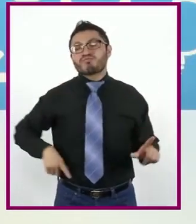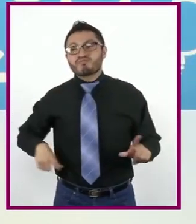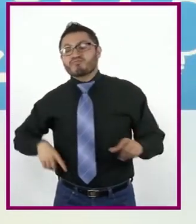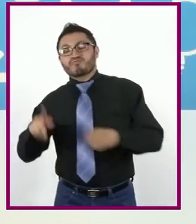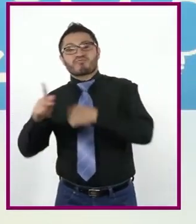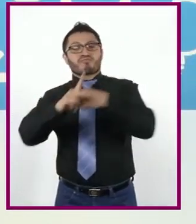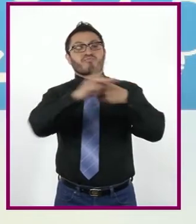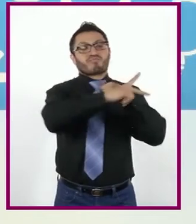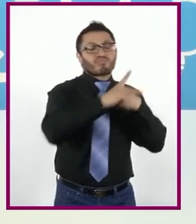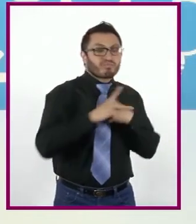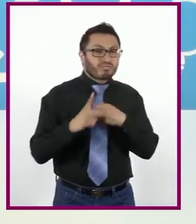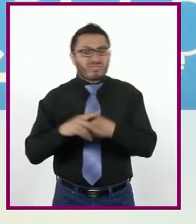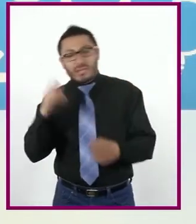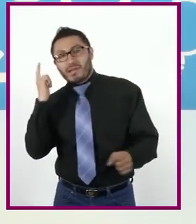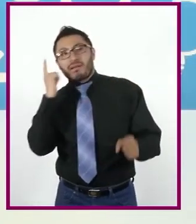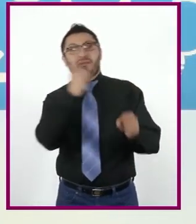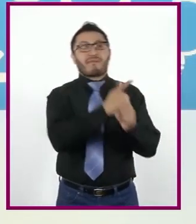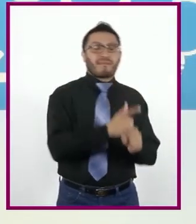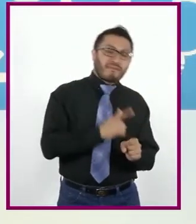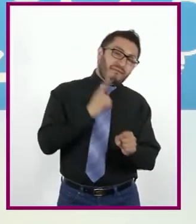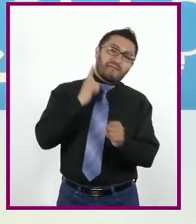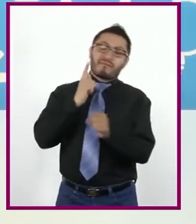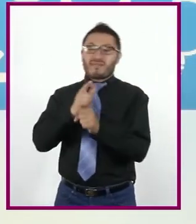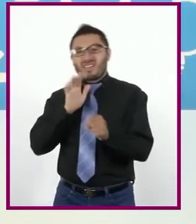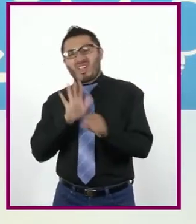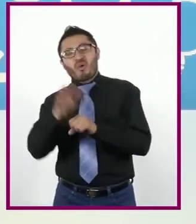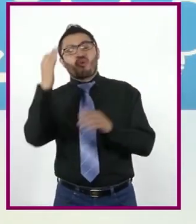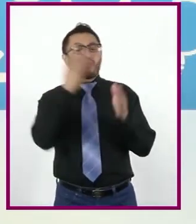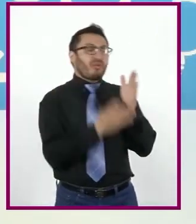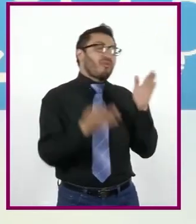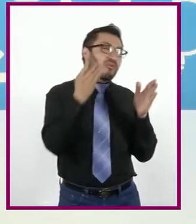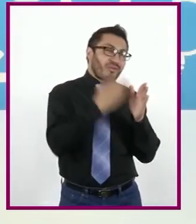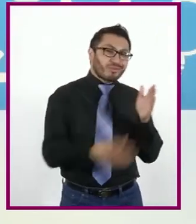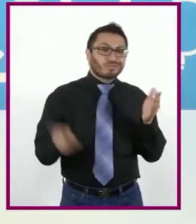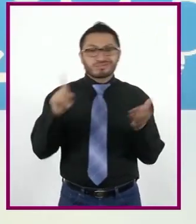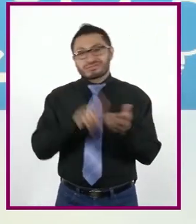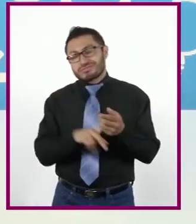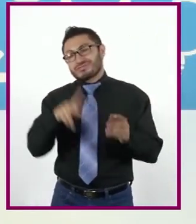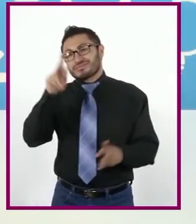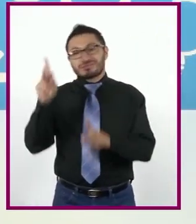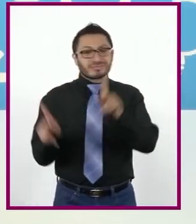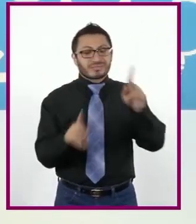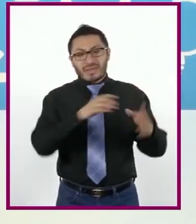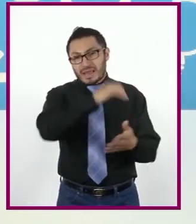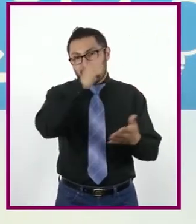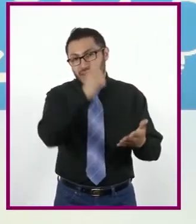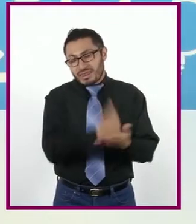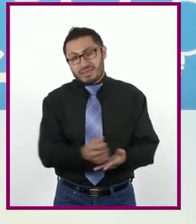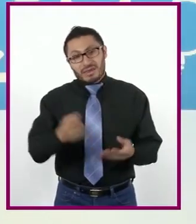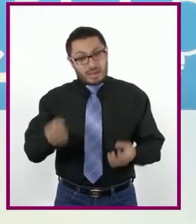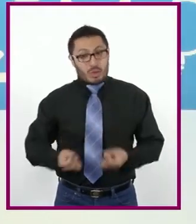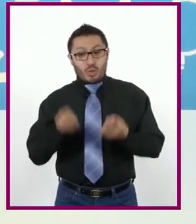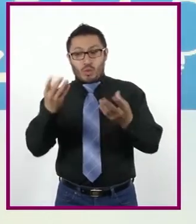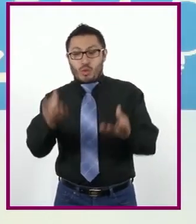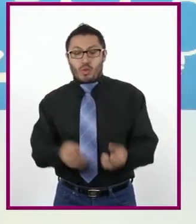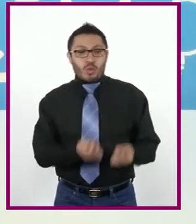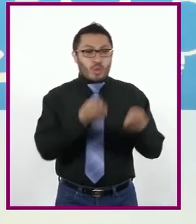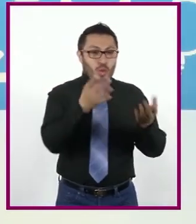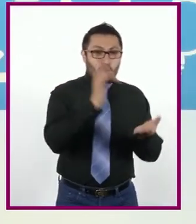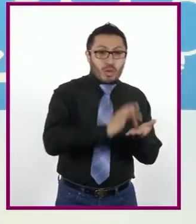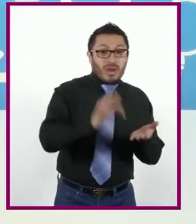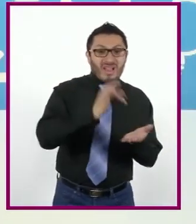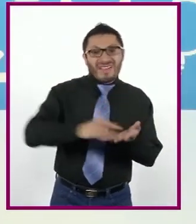países identifiquen carencias en la población y así asignar recursos para establecer